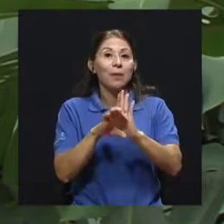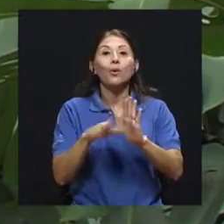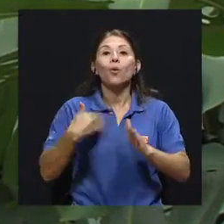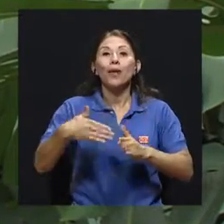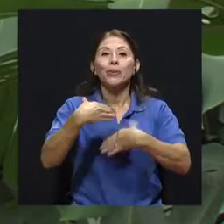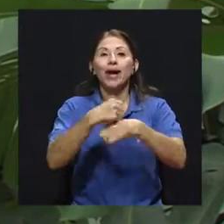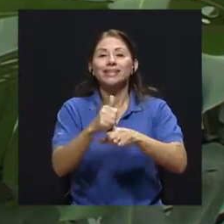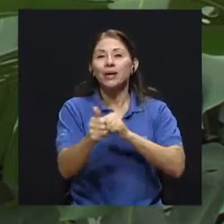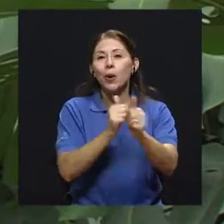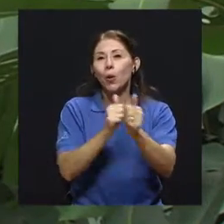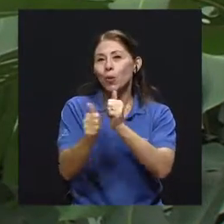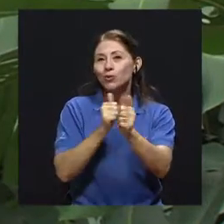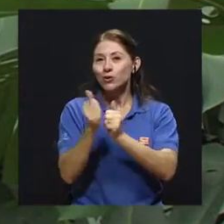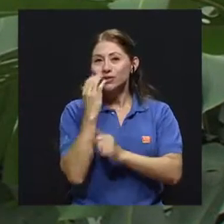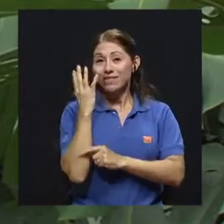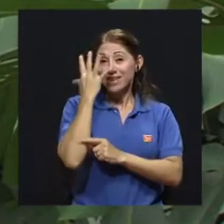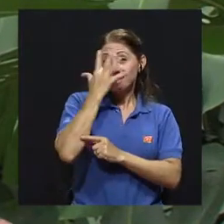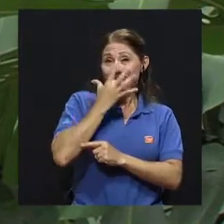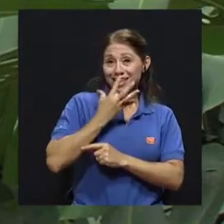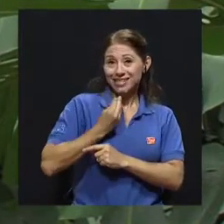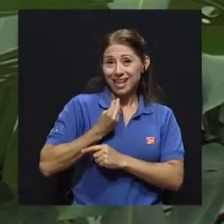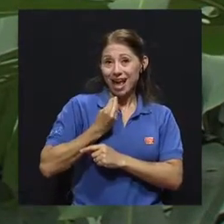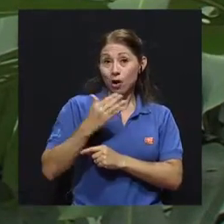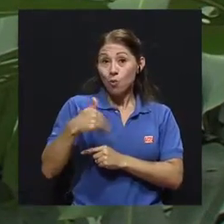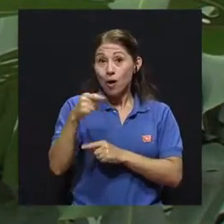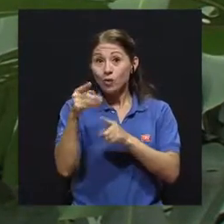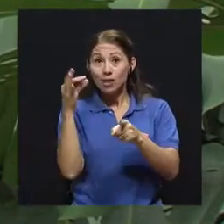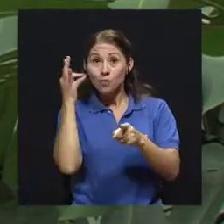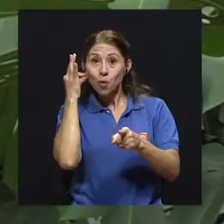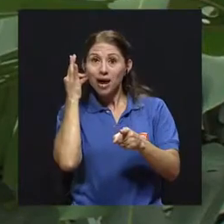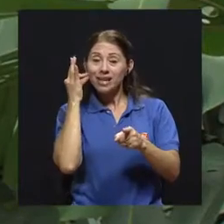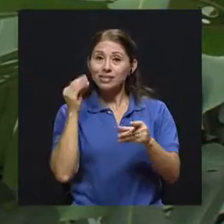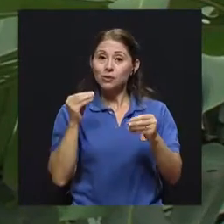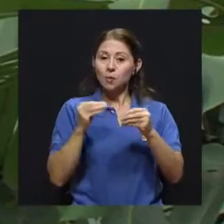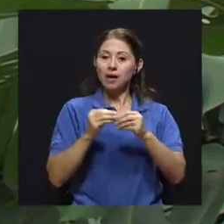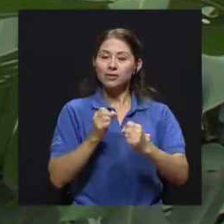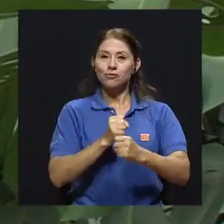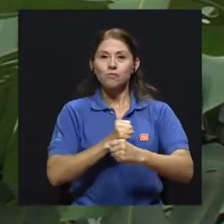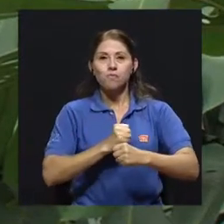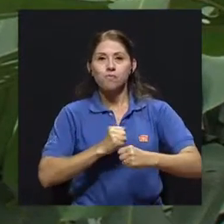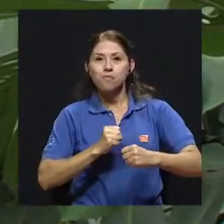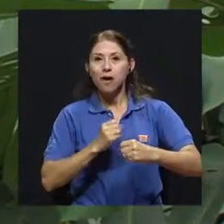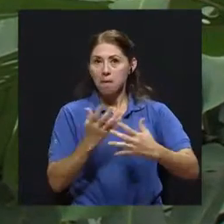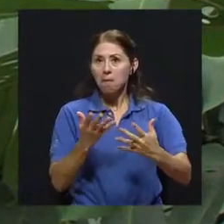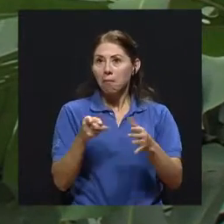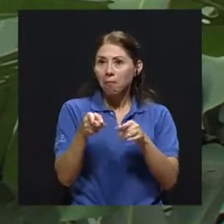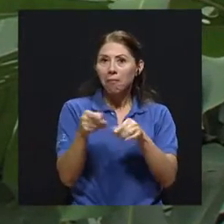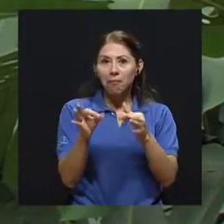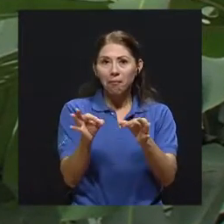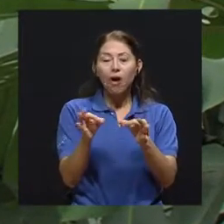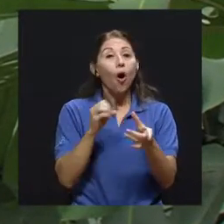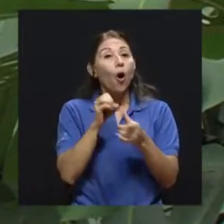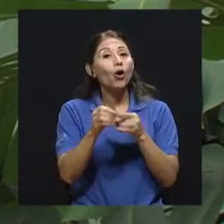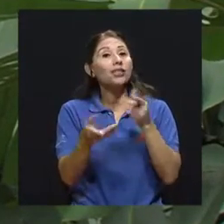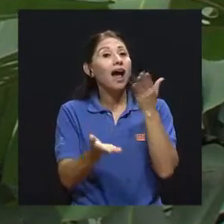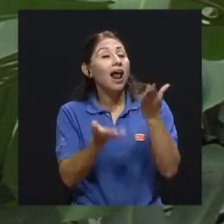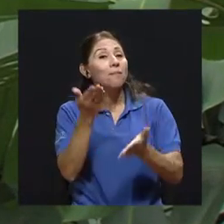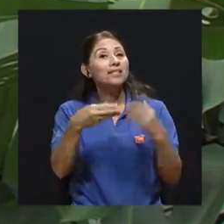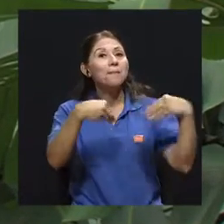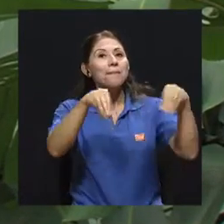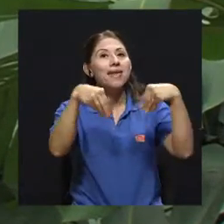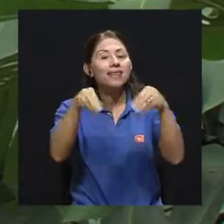de belleza y las modelos son de talla grande, ¿verdad? O de pronto lanzan un producto